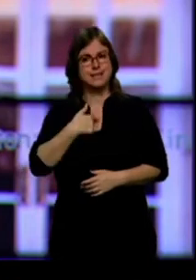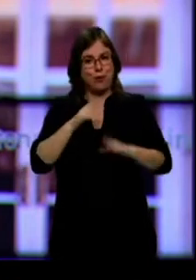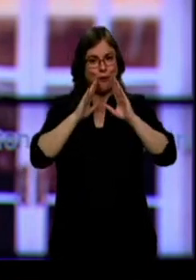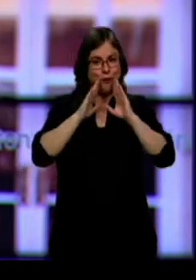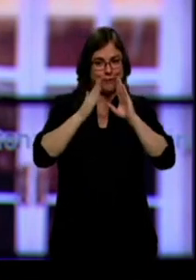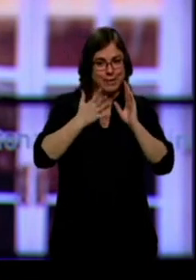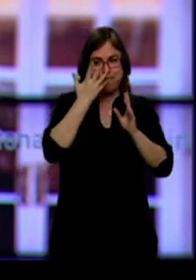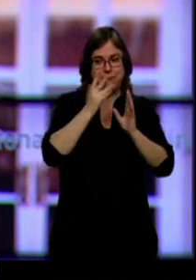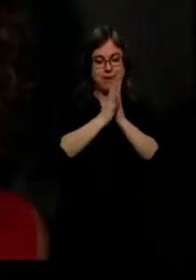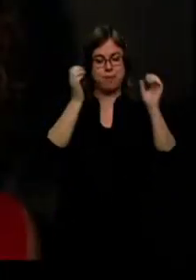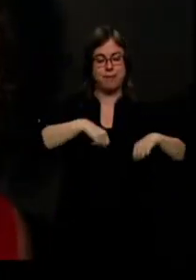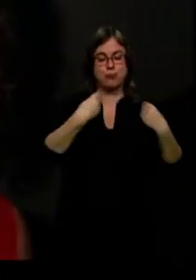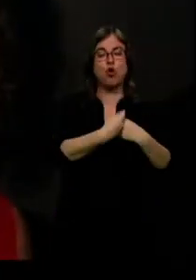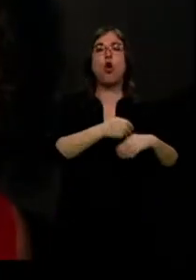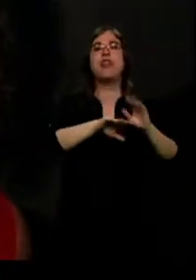la derecha.